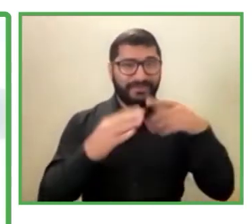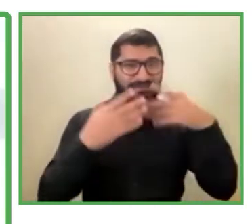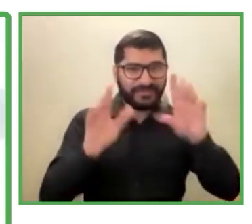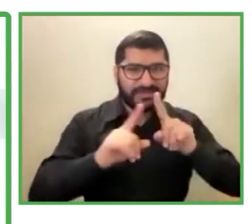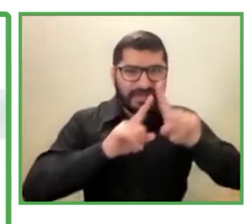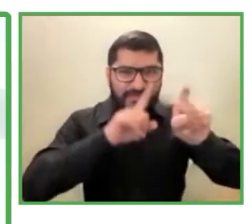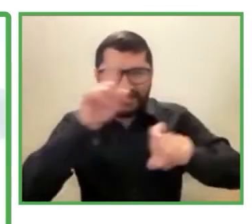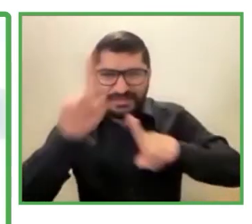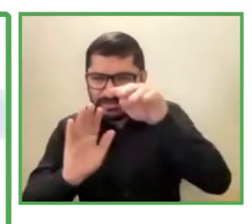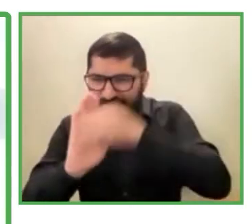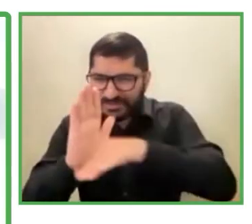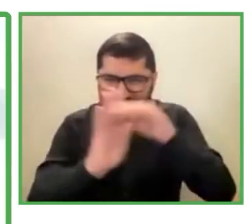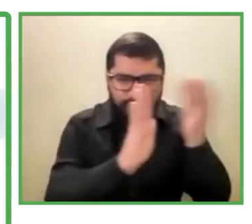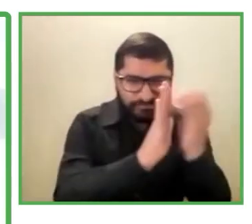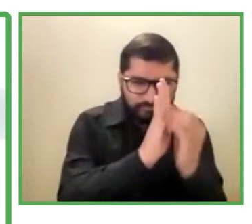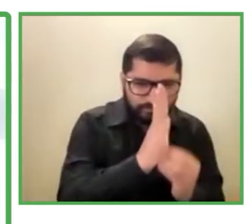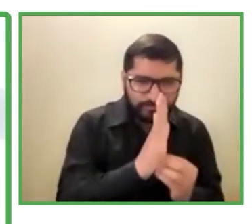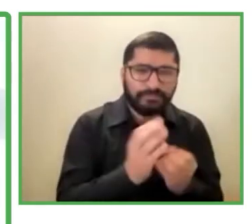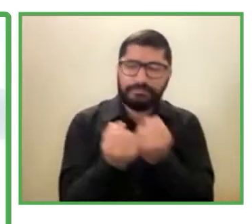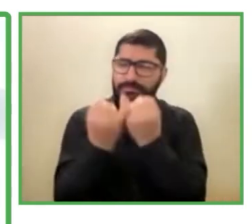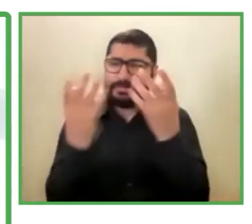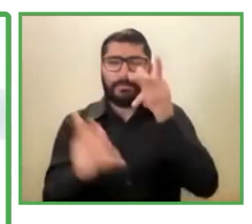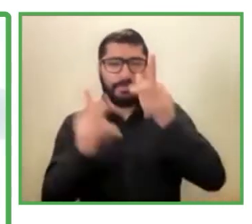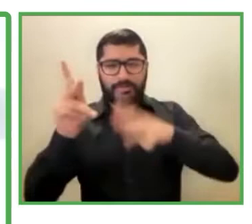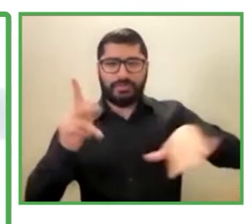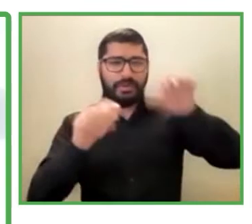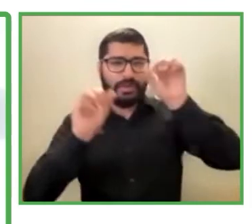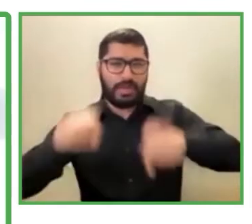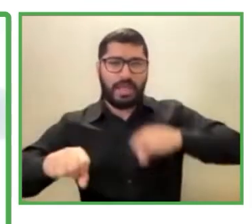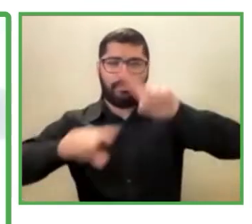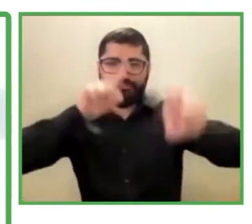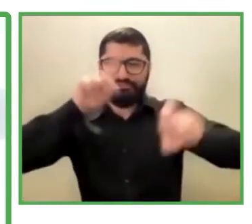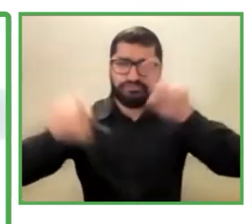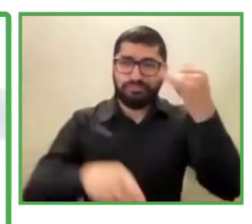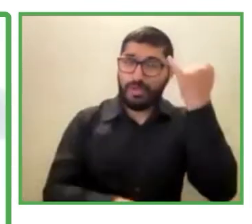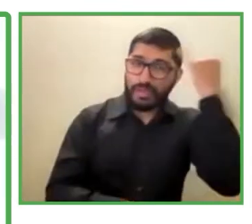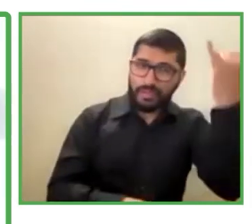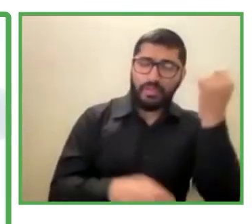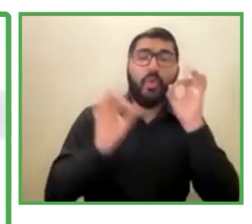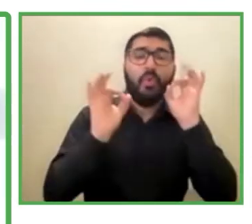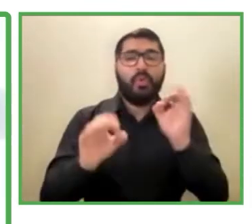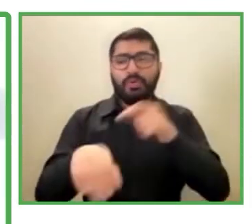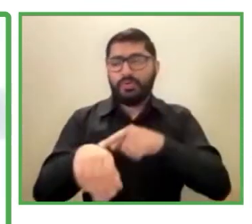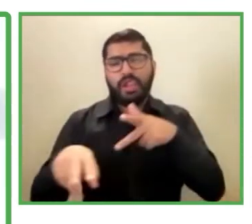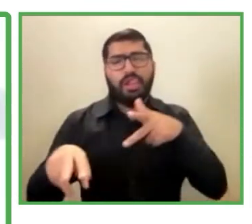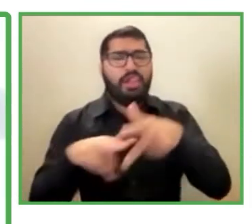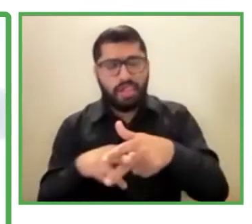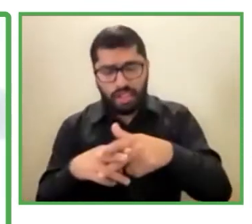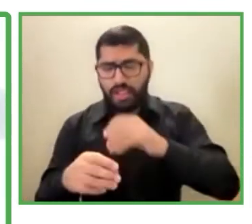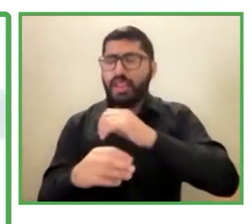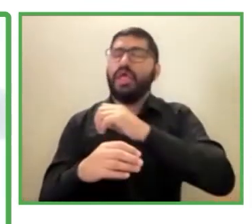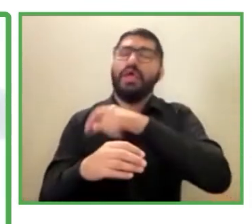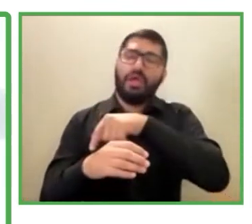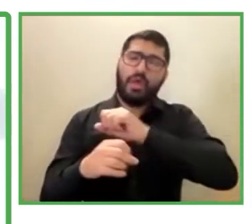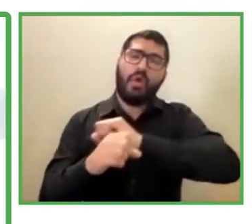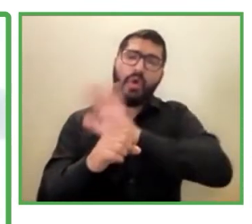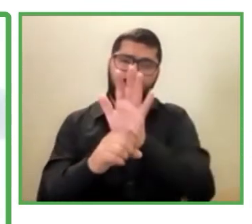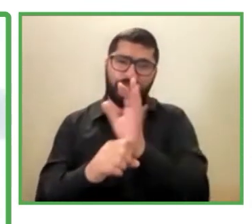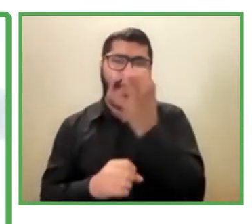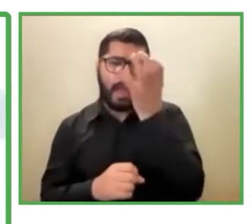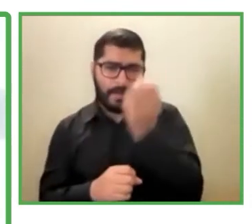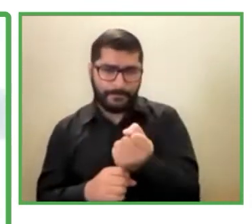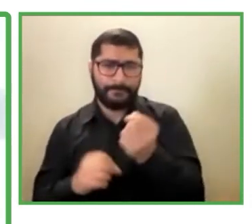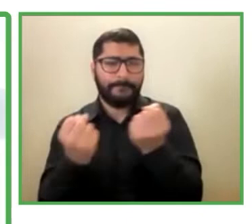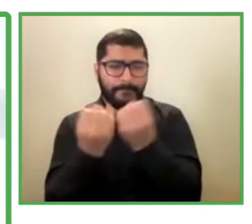cuantificar a las personas. Antes de este censo teníamos una cantidad de 27 millones de personas, 27 millones de